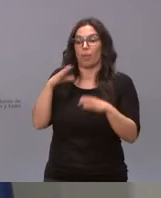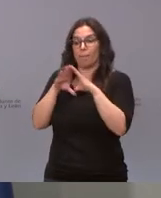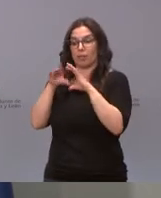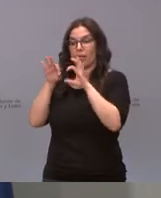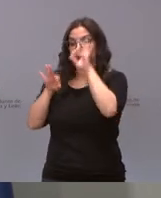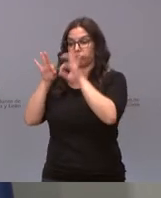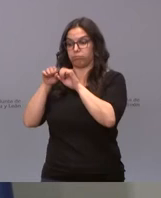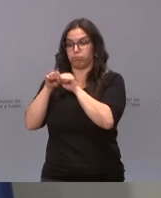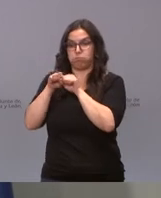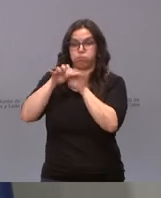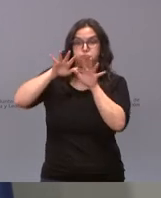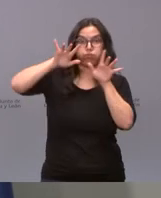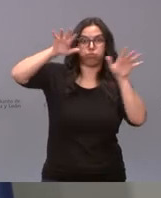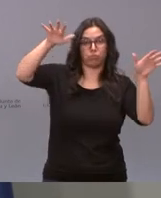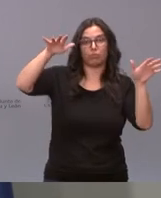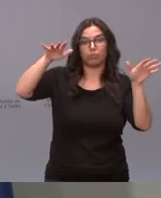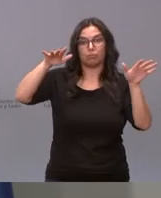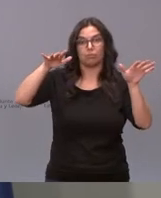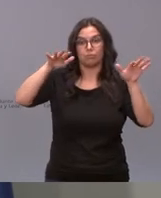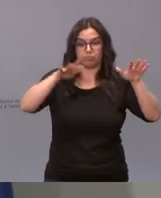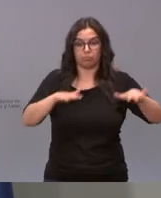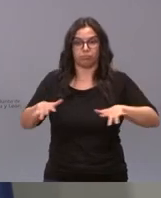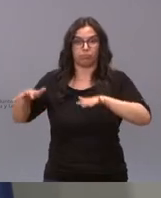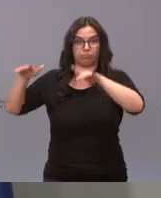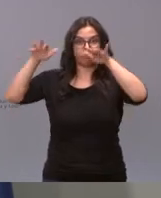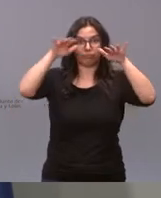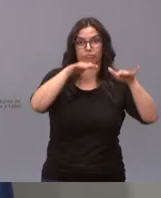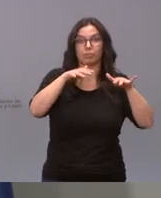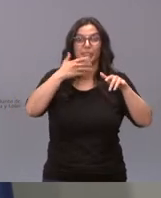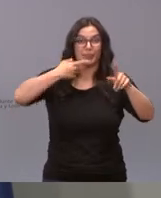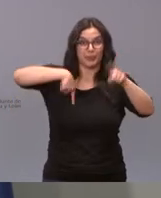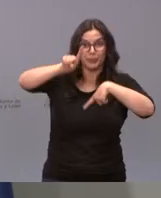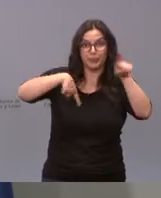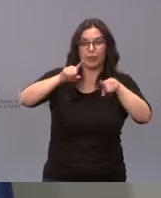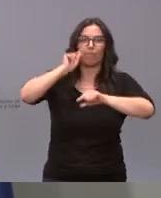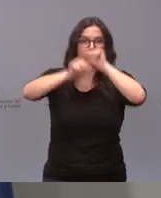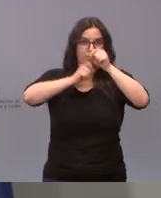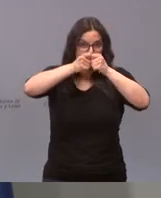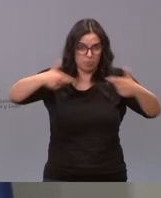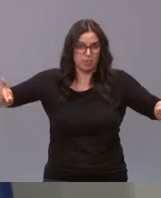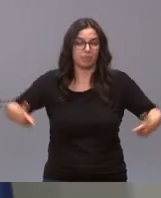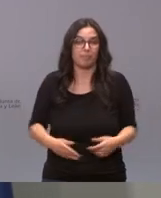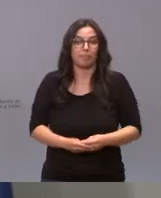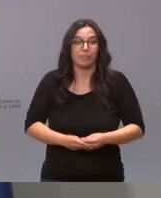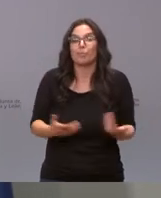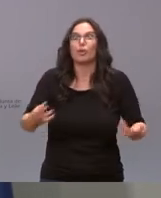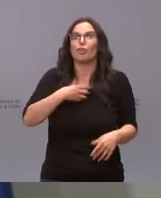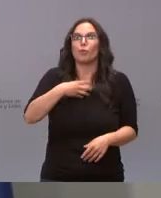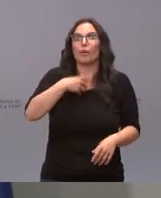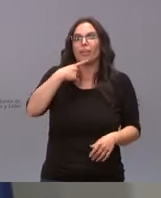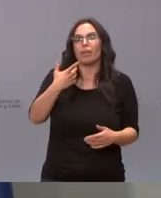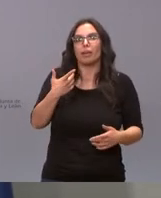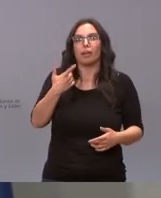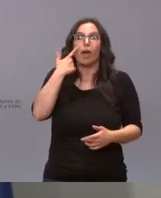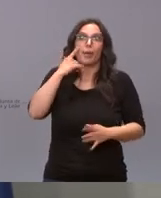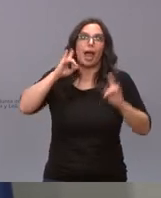será ir a la uniformidad cuanto más movilidad haya pues más transmisión habrá pero lo que no se puede decir es que se